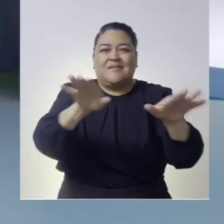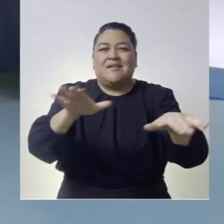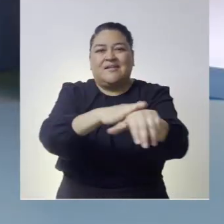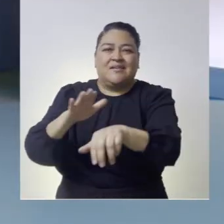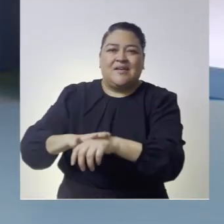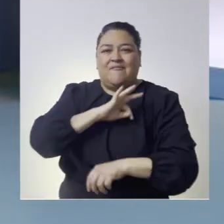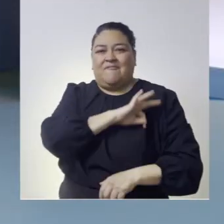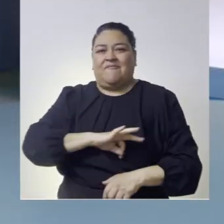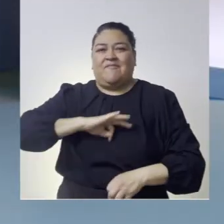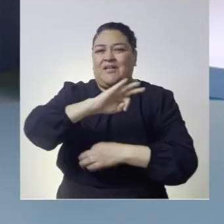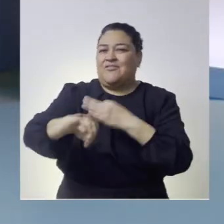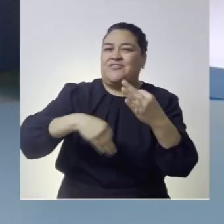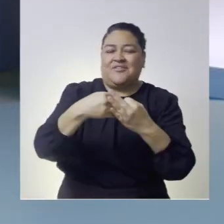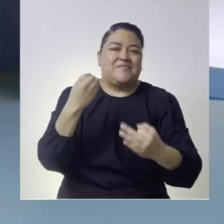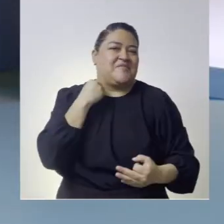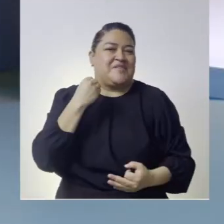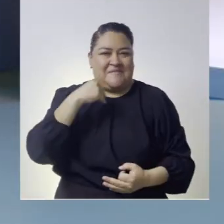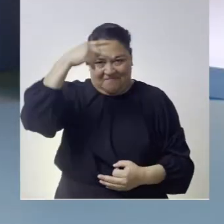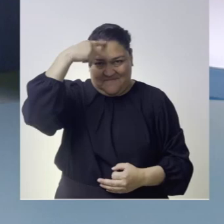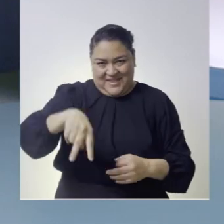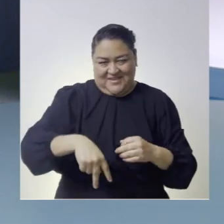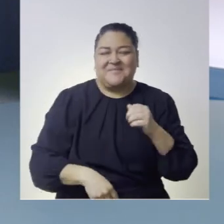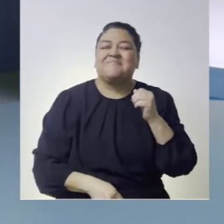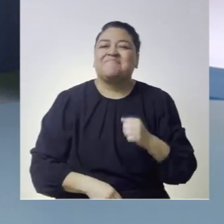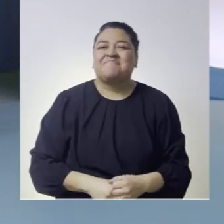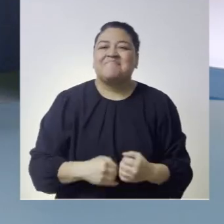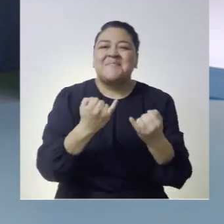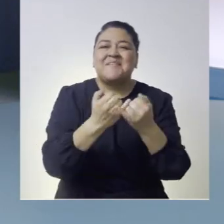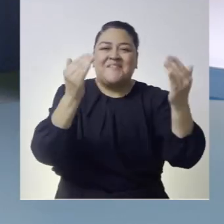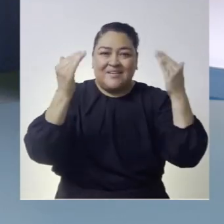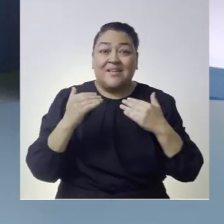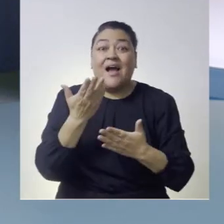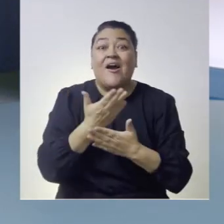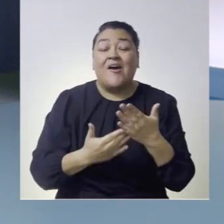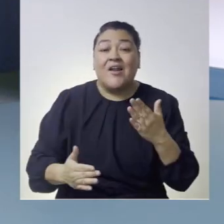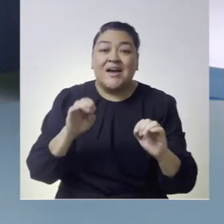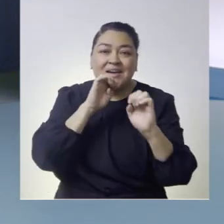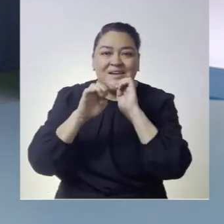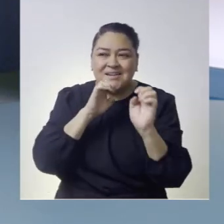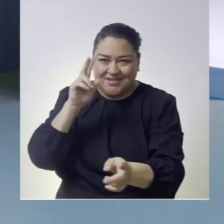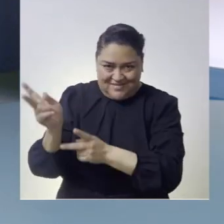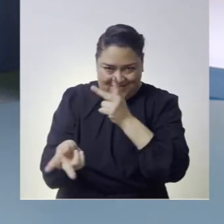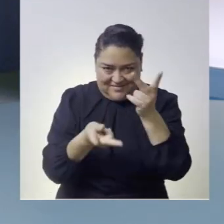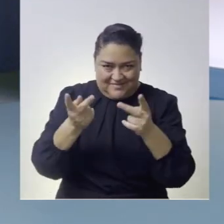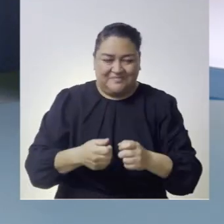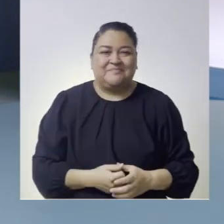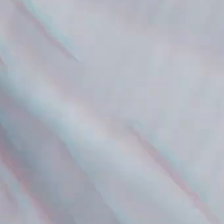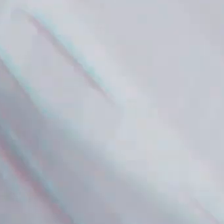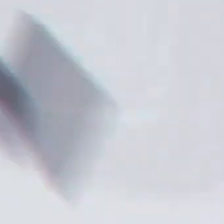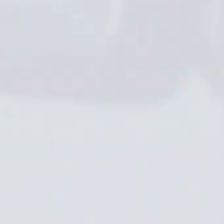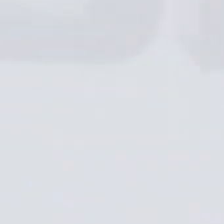felicidades a toda la abogacía mexicana y ahora nos vamos con nuestra entrevista